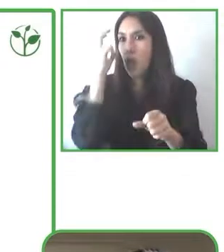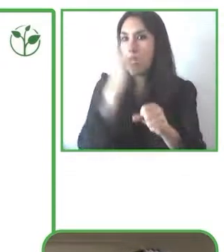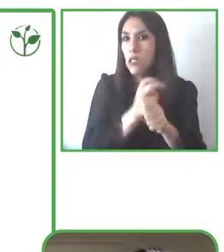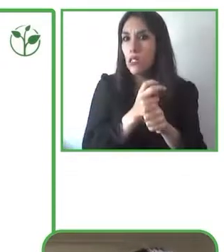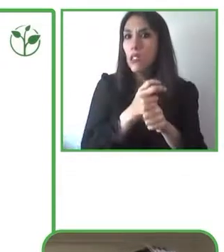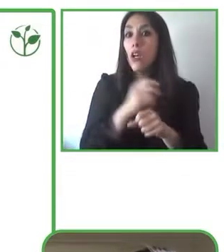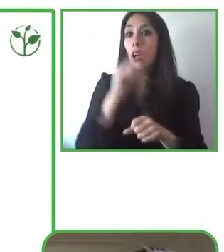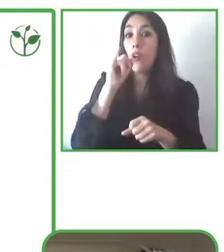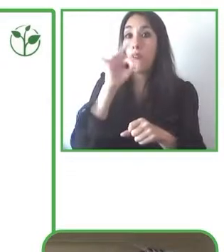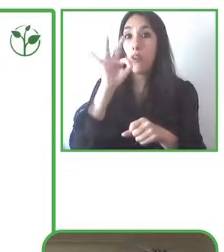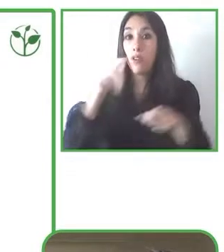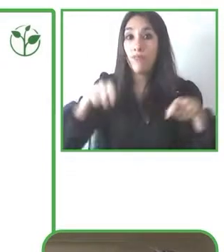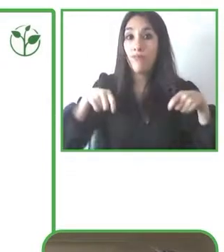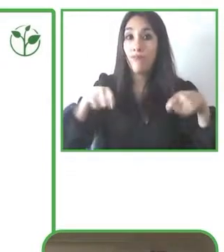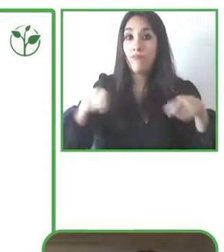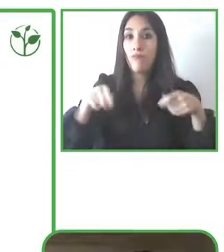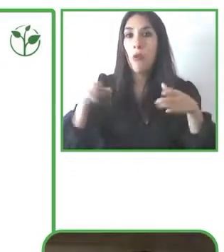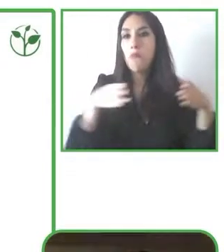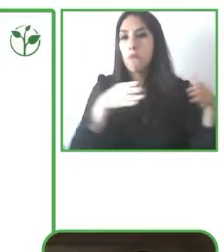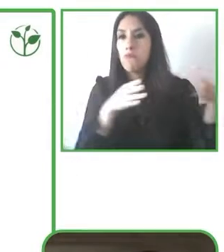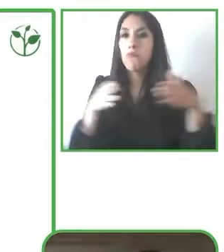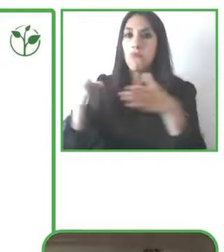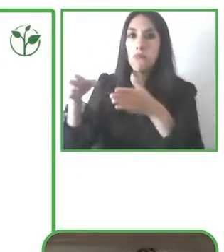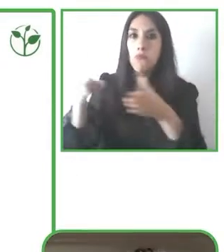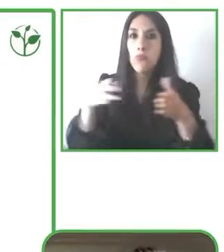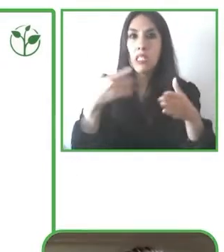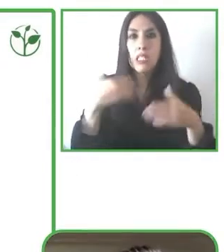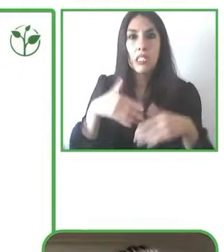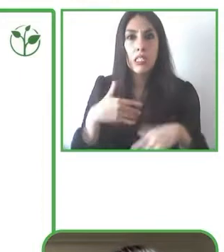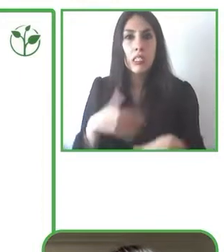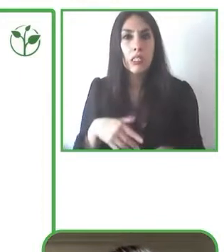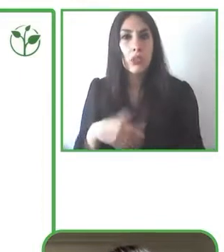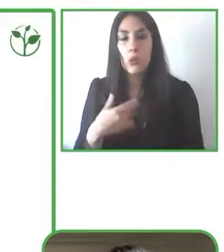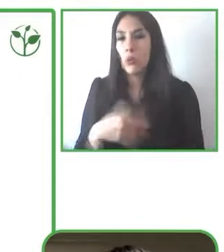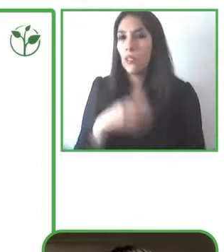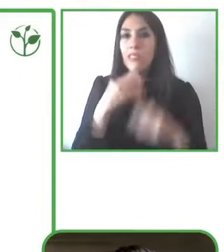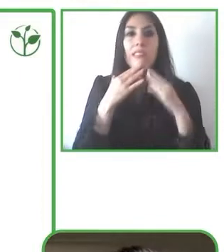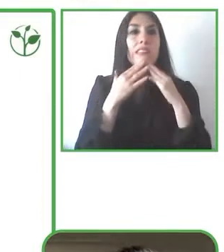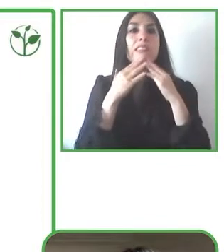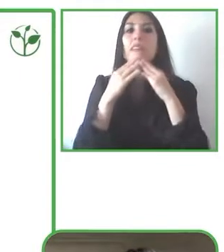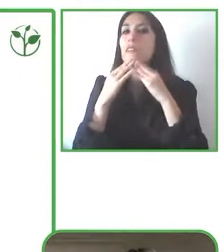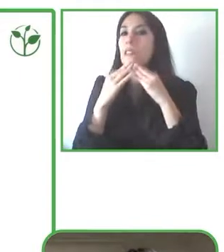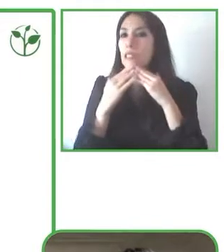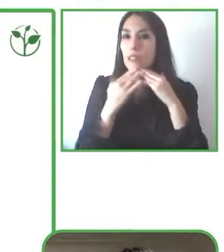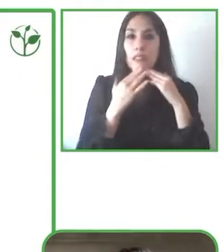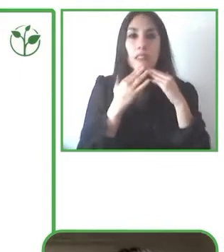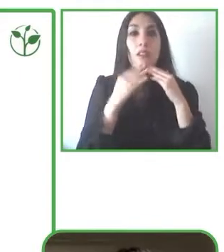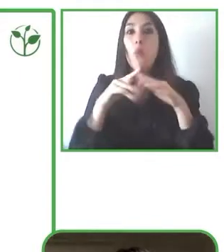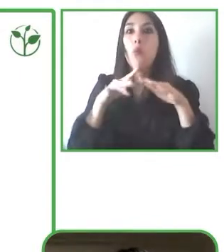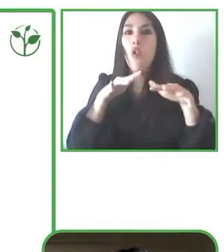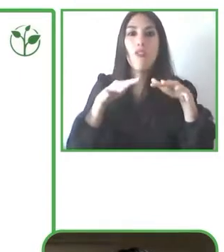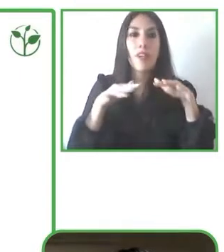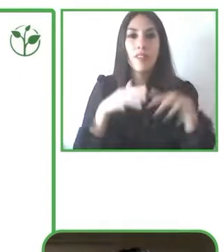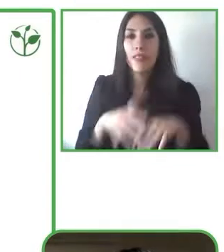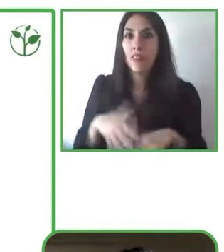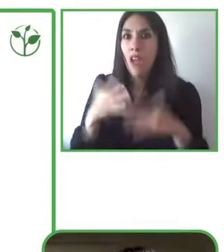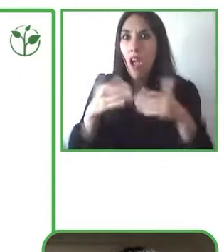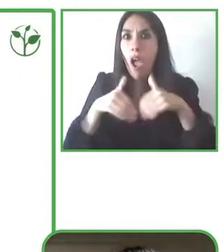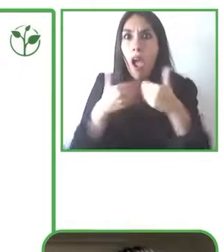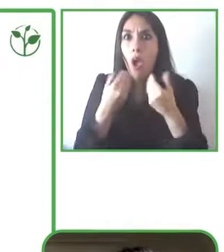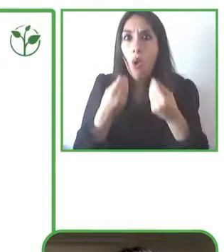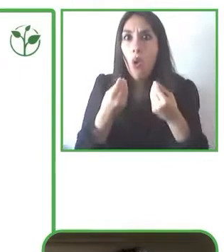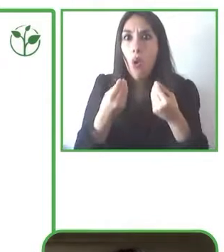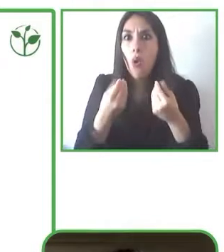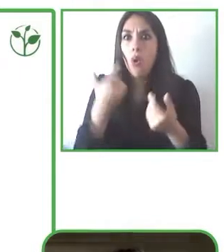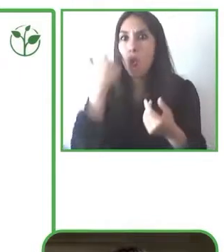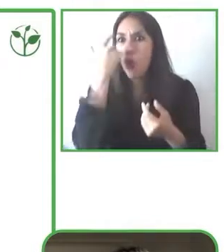pasa en el día a día, las soluciones es que pasa algo en los ojos o en la nariz y no funciona muy bien.